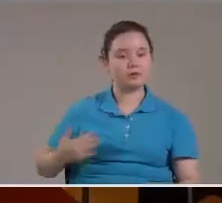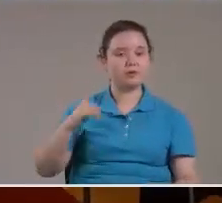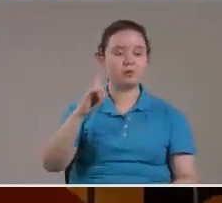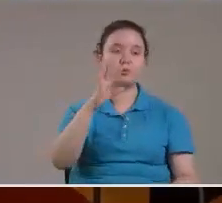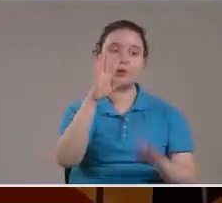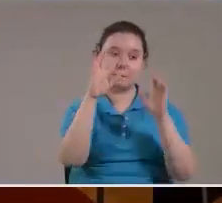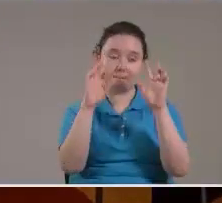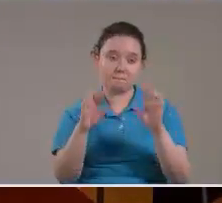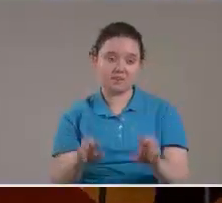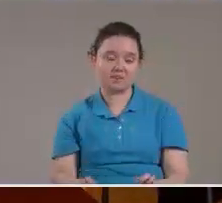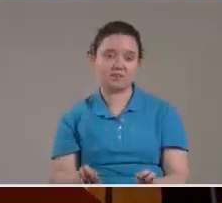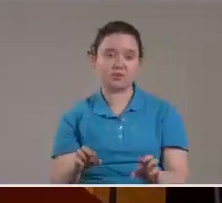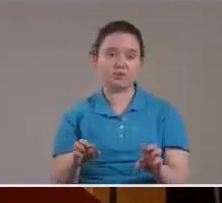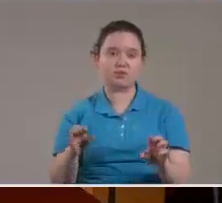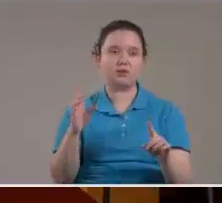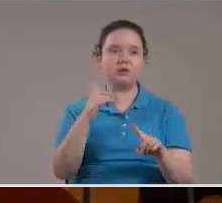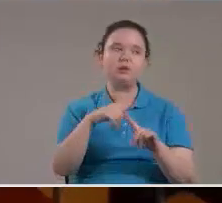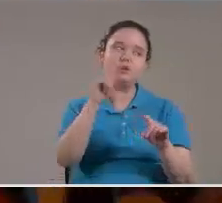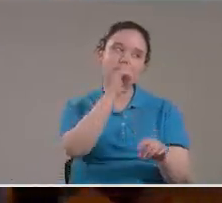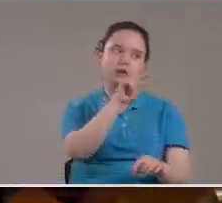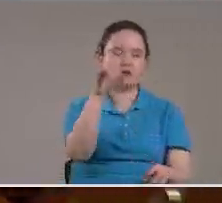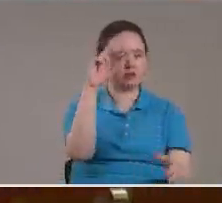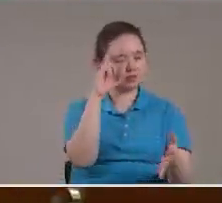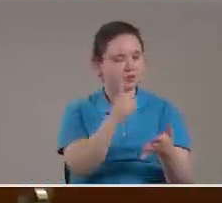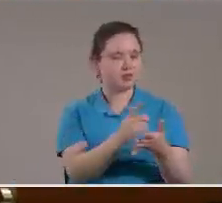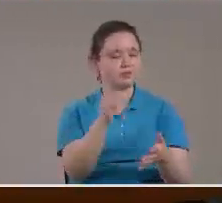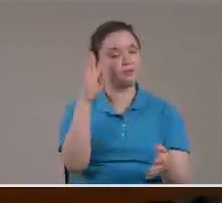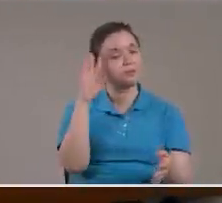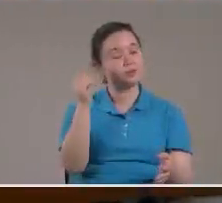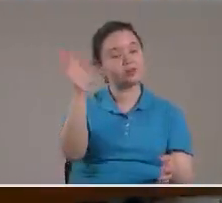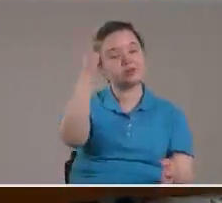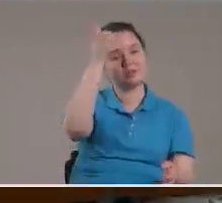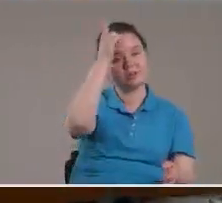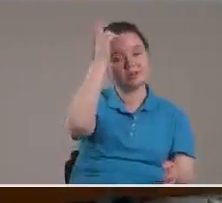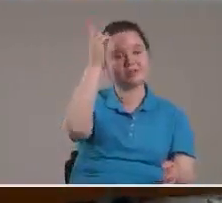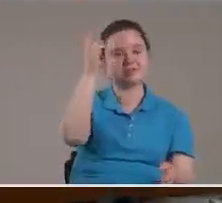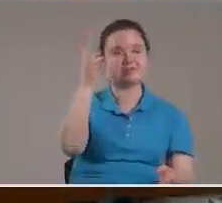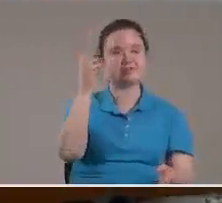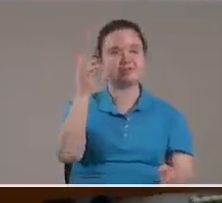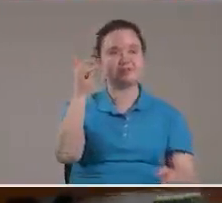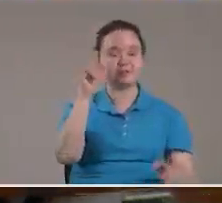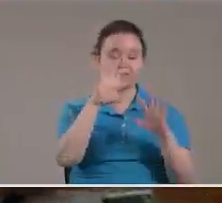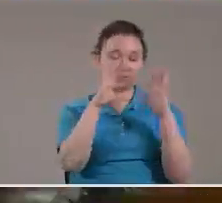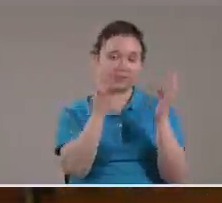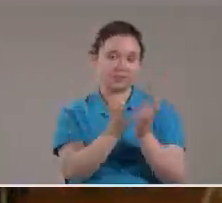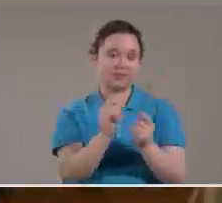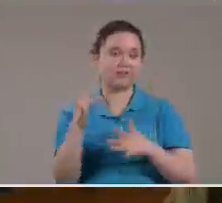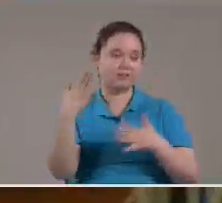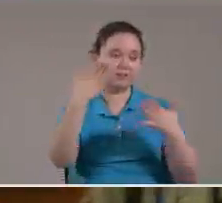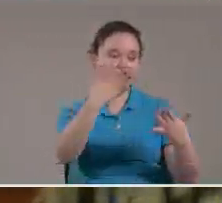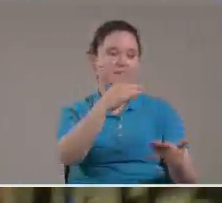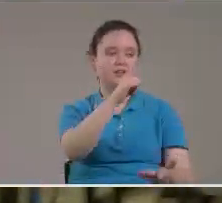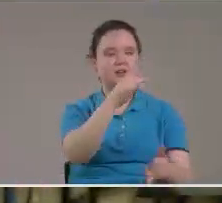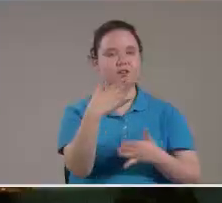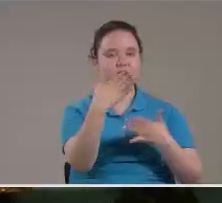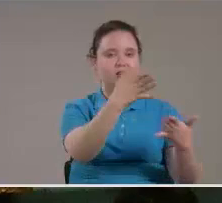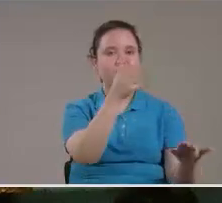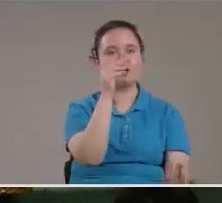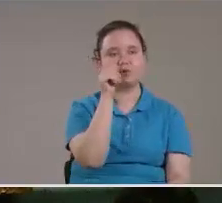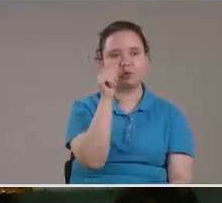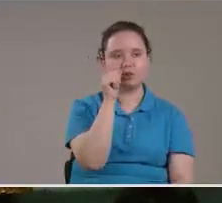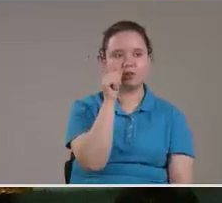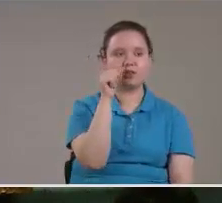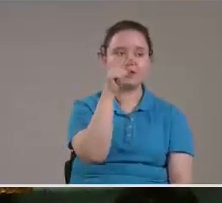persona Según ellos Porque los Los reyes Les van a dar A ellos Los reyes Van a darle Su autoridad